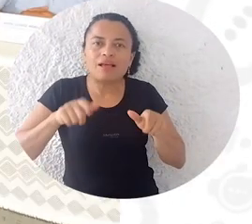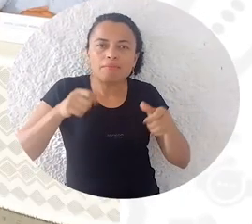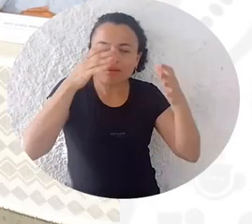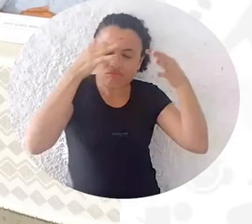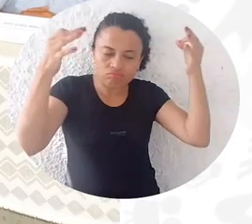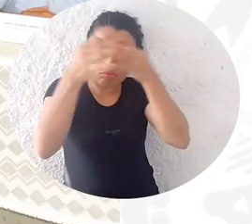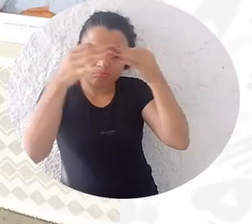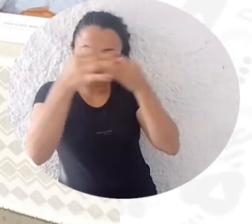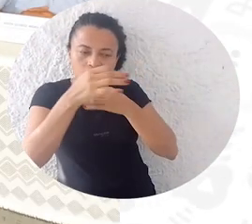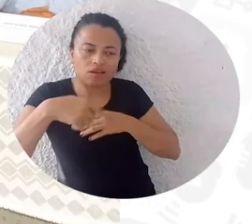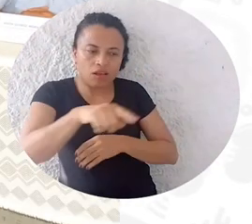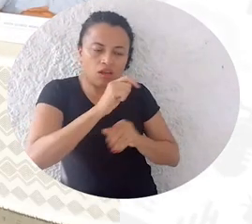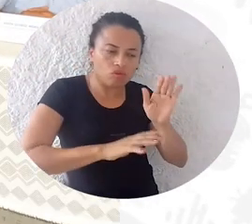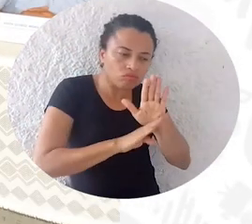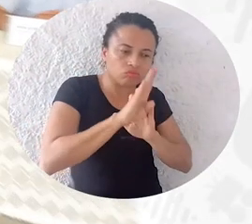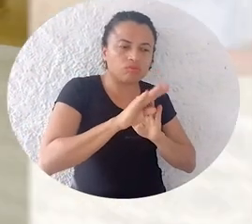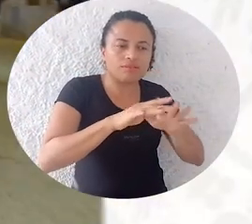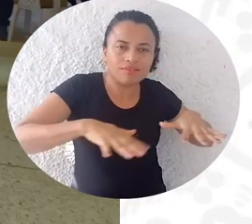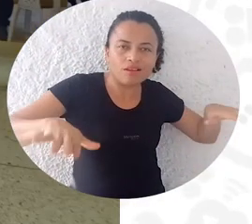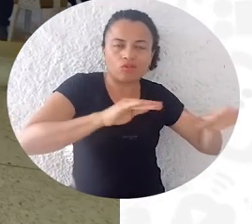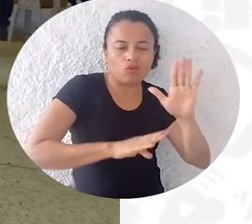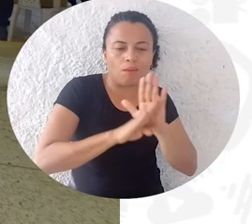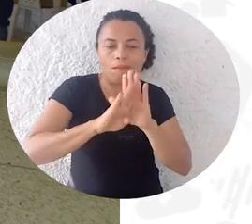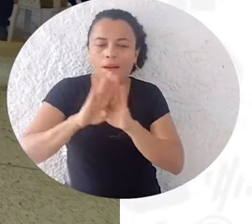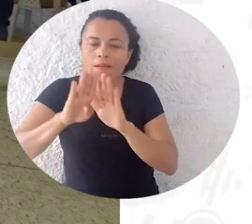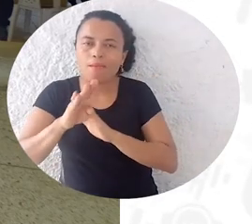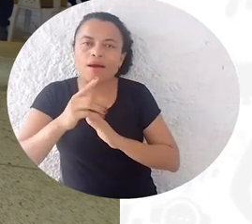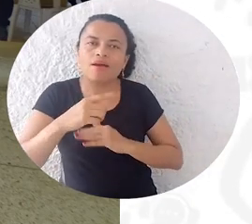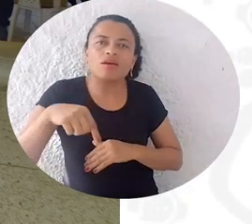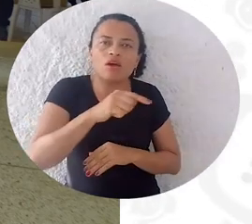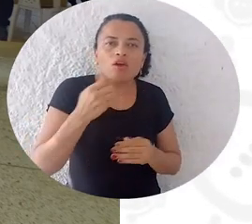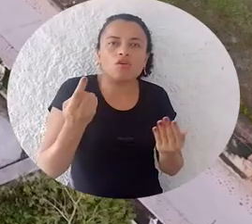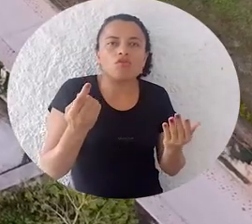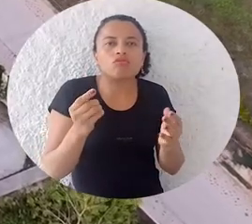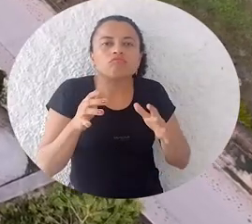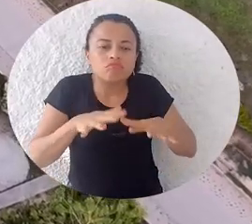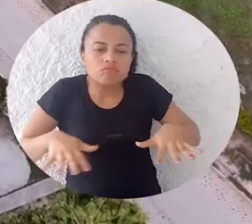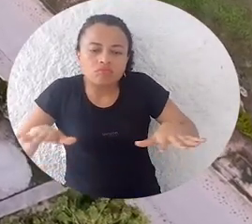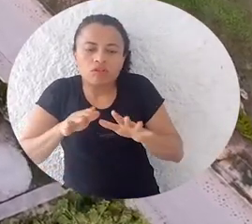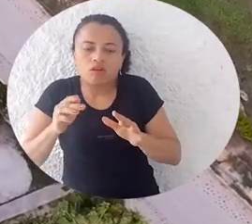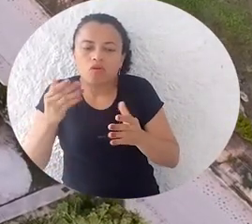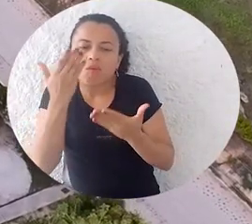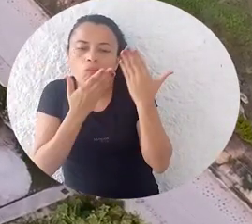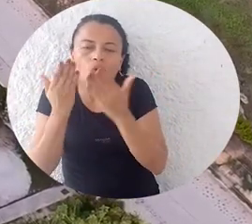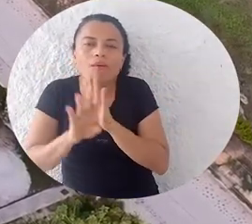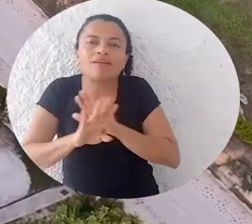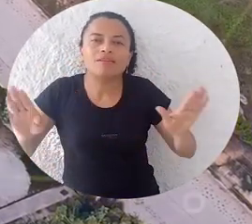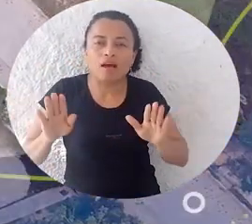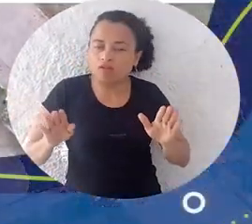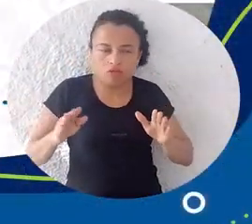transferencia del conocimiento para el desarrollo de los territorios, para que no se quede solo en los escenarios experimentales.